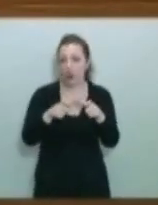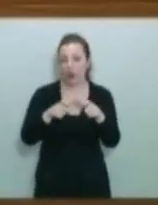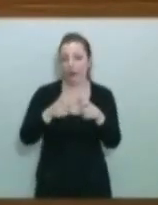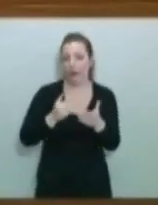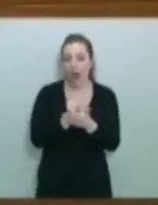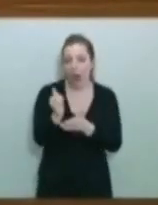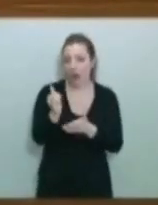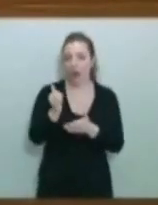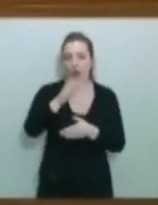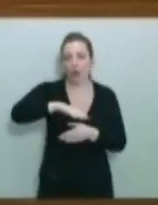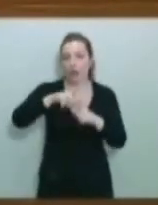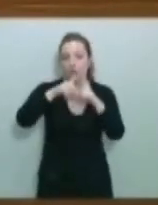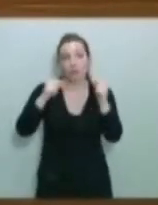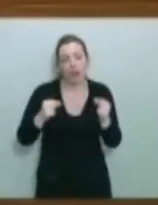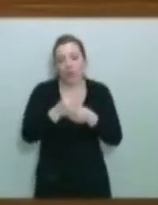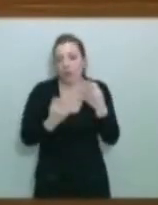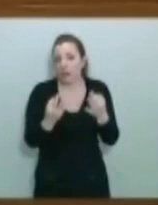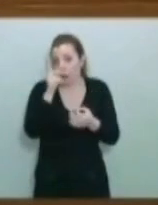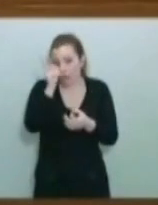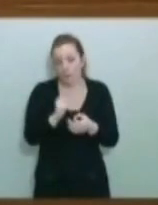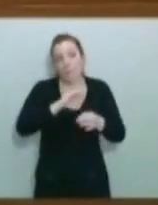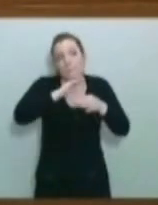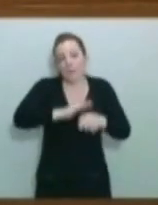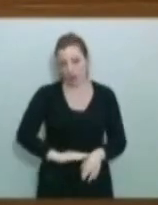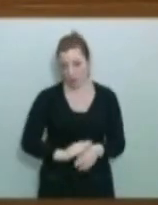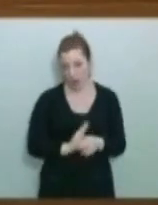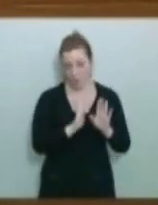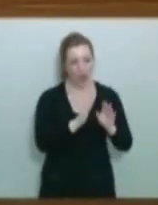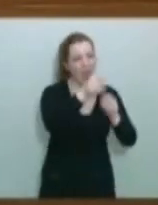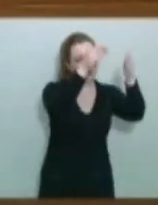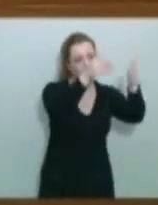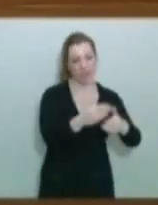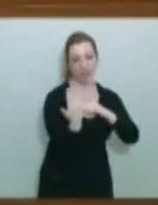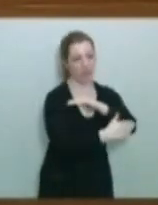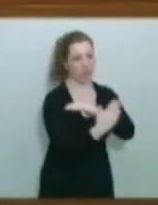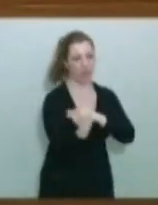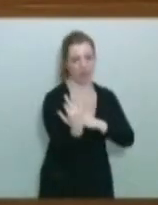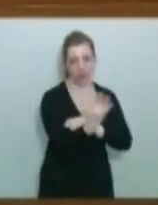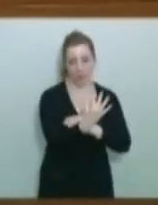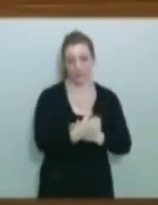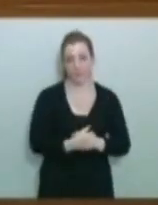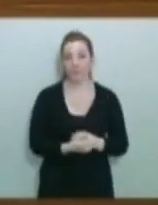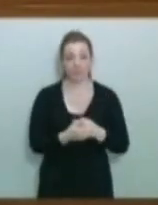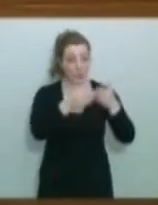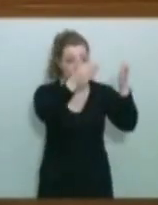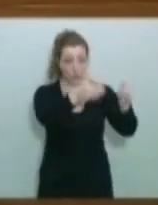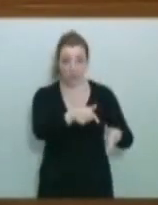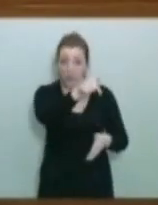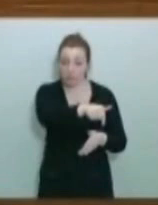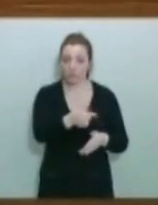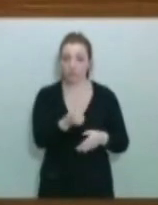Menos mal. Pero sí, yo creo que hay que acotarle, señor Campo. Hay que acotarle. Vamos a ver. Nos trae usted aquí una